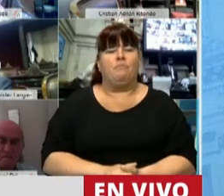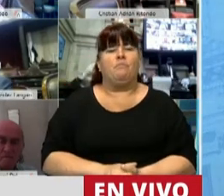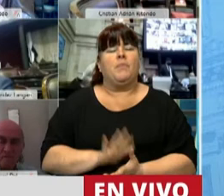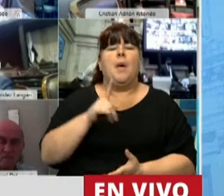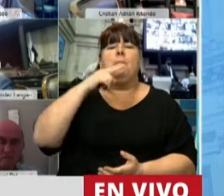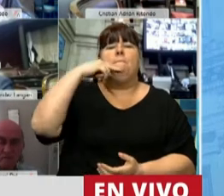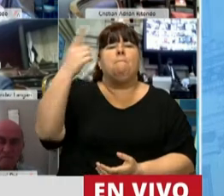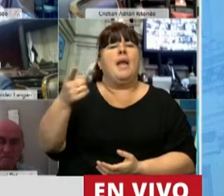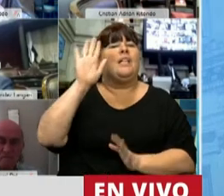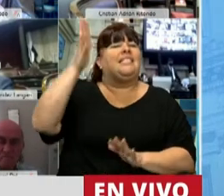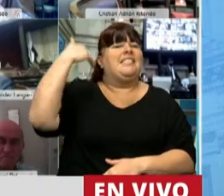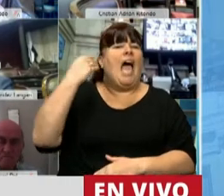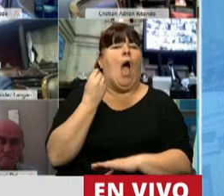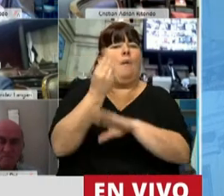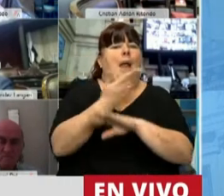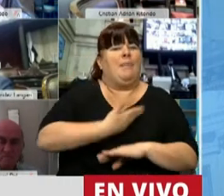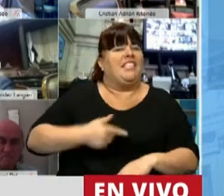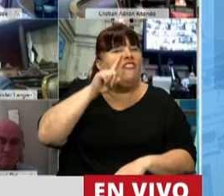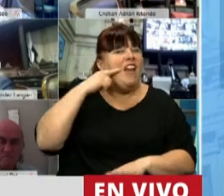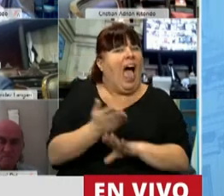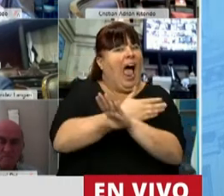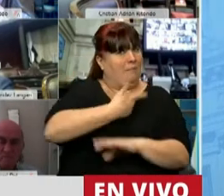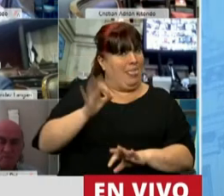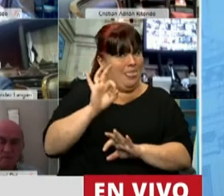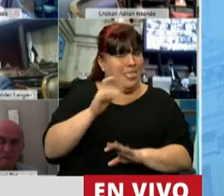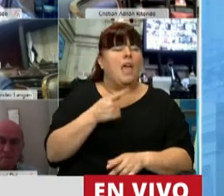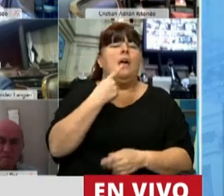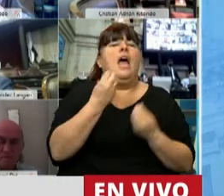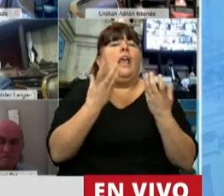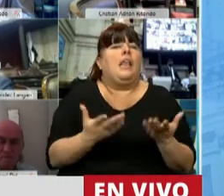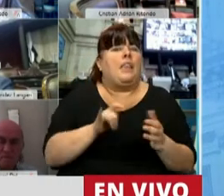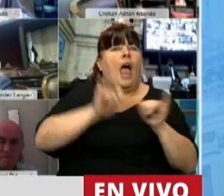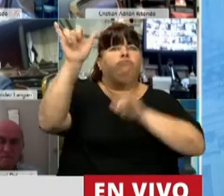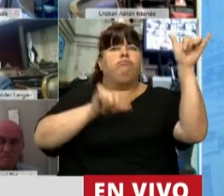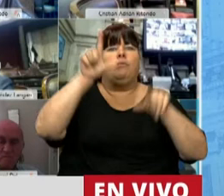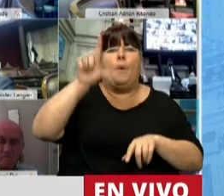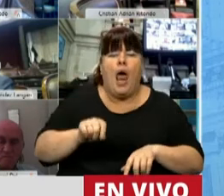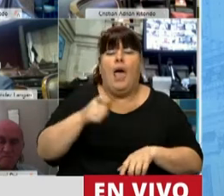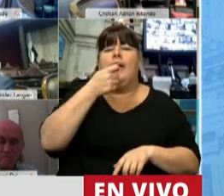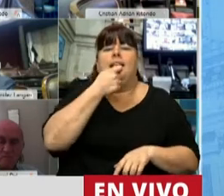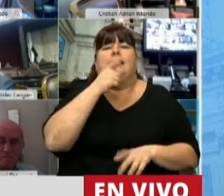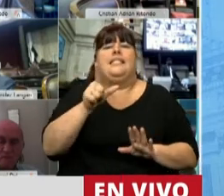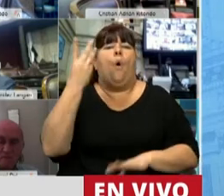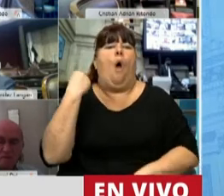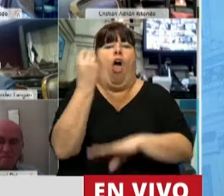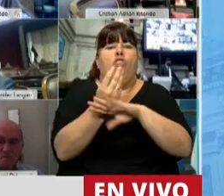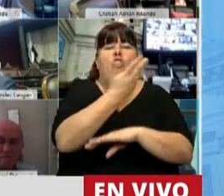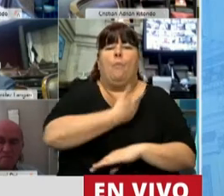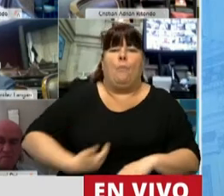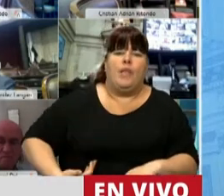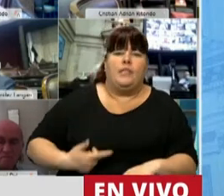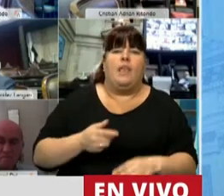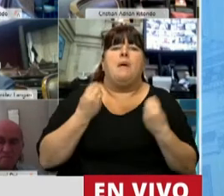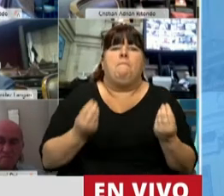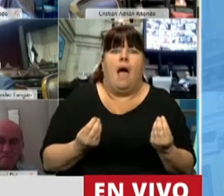consultan al entonces candidato a presidente Alberto Fernández, ¿qué iba a pasar con las aerolíneas low cost cuando él llegara a la